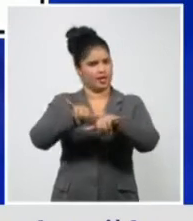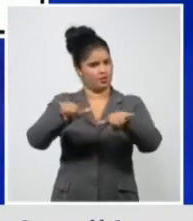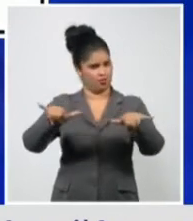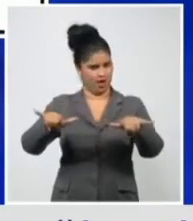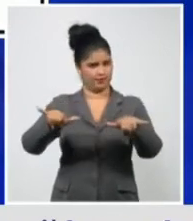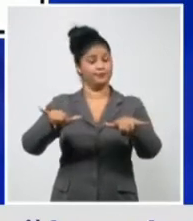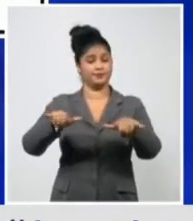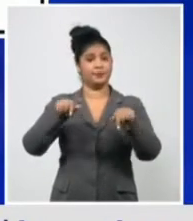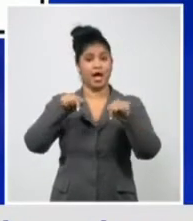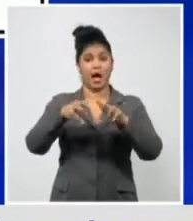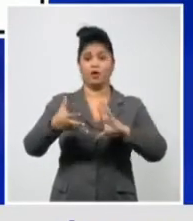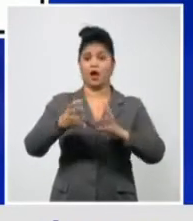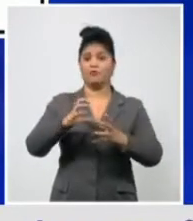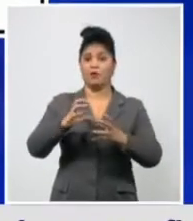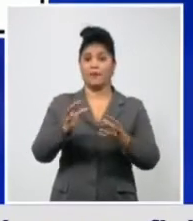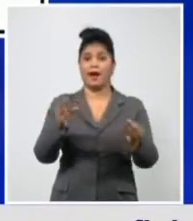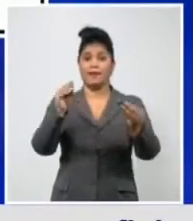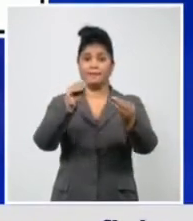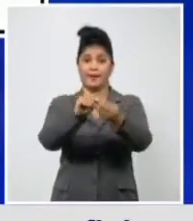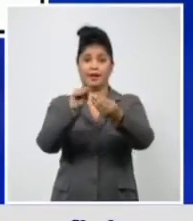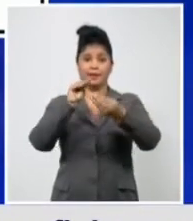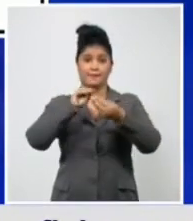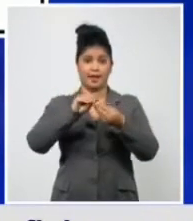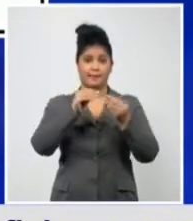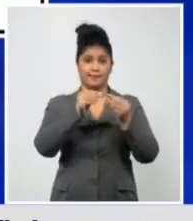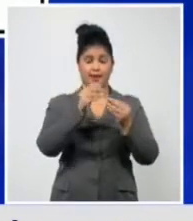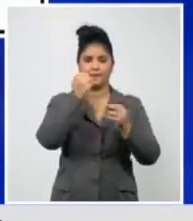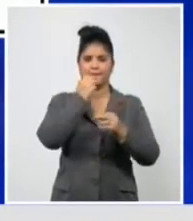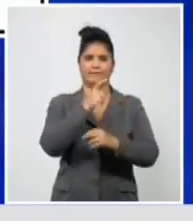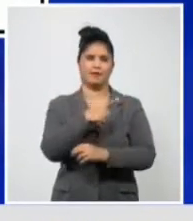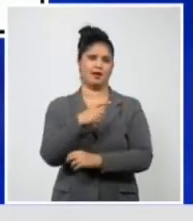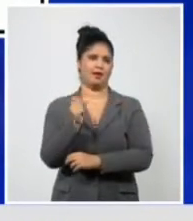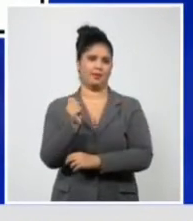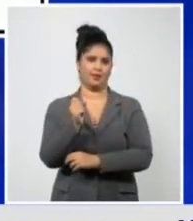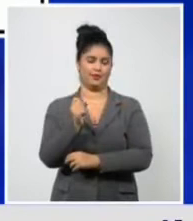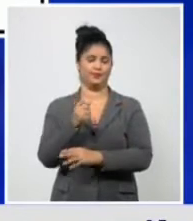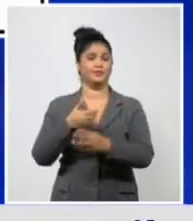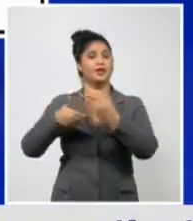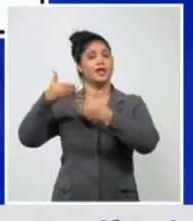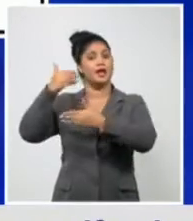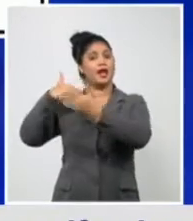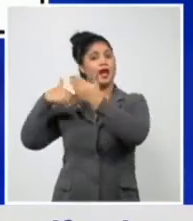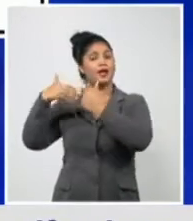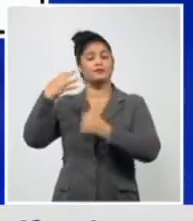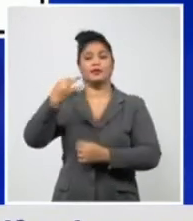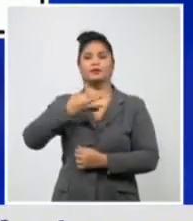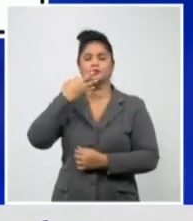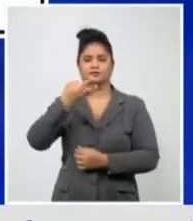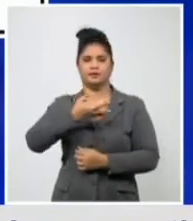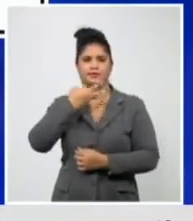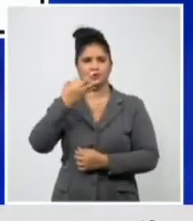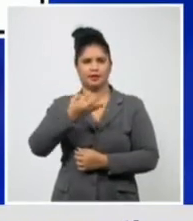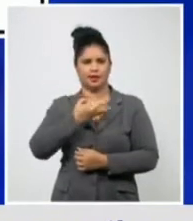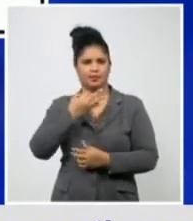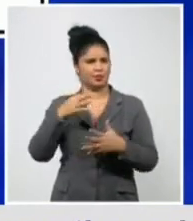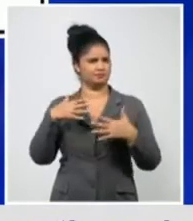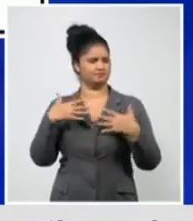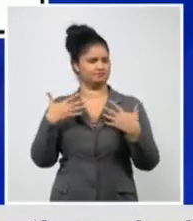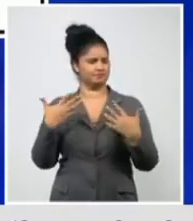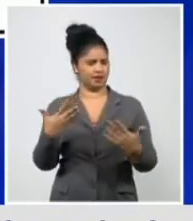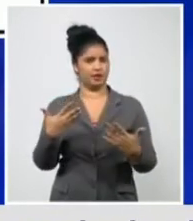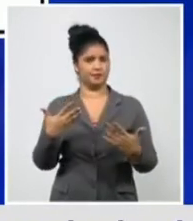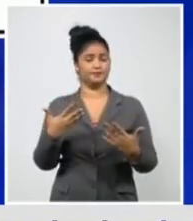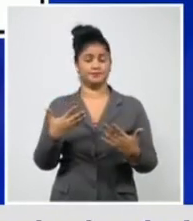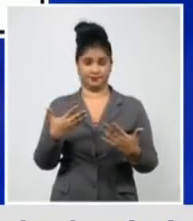Ahorita mencionábamos la pareja llave cerradura. ¿Qué